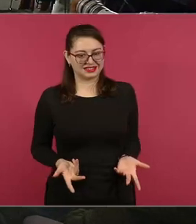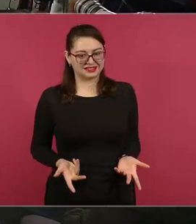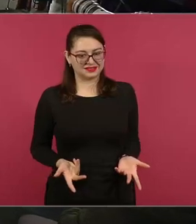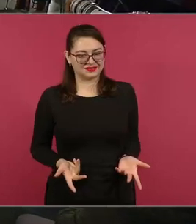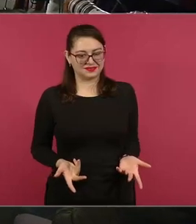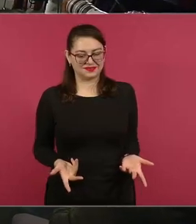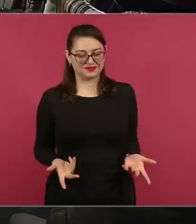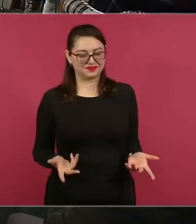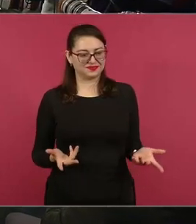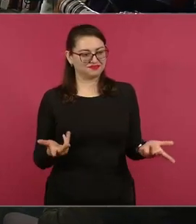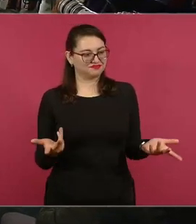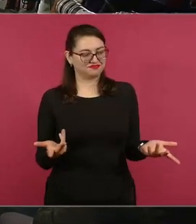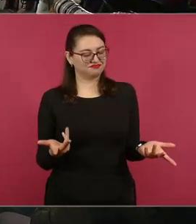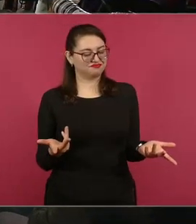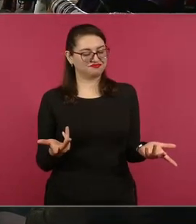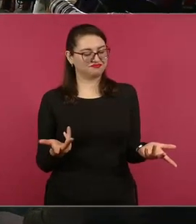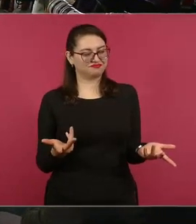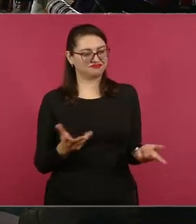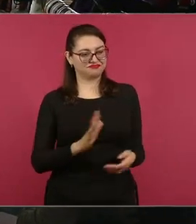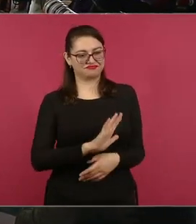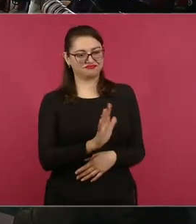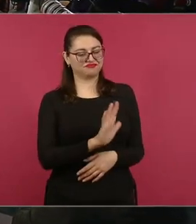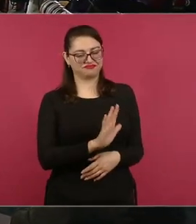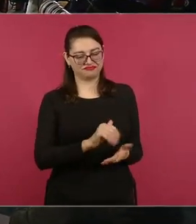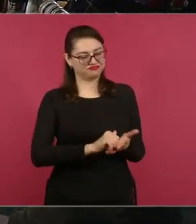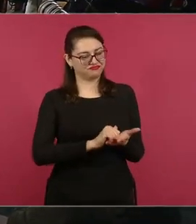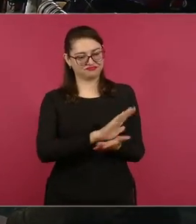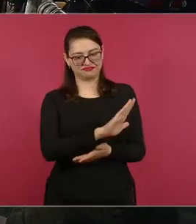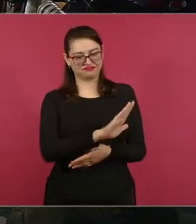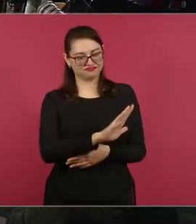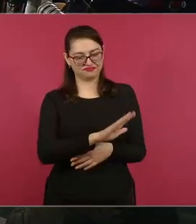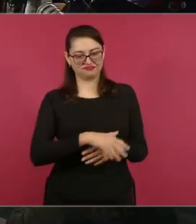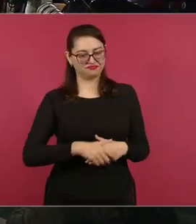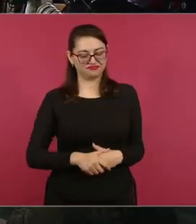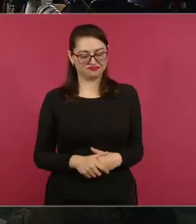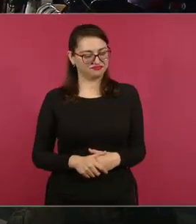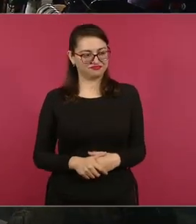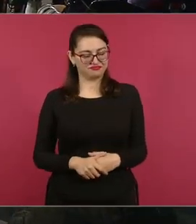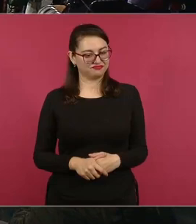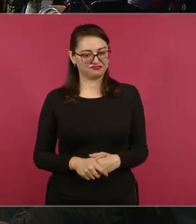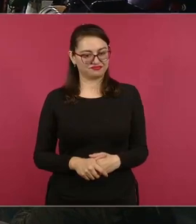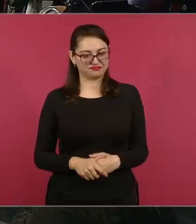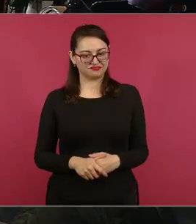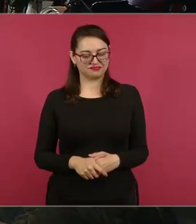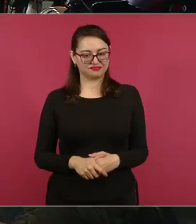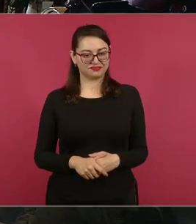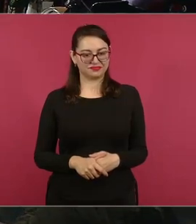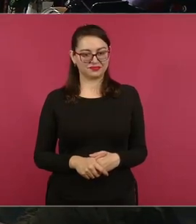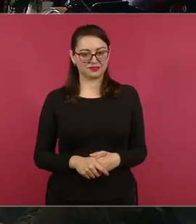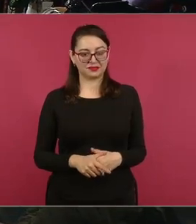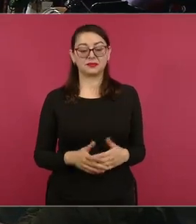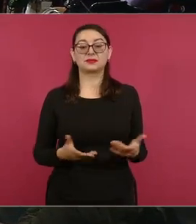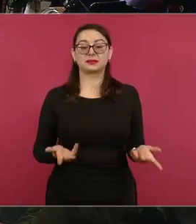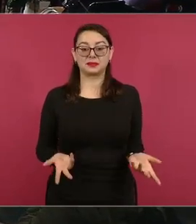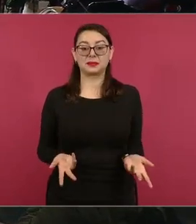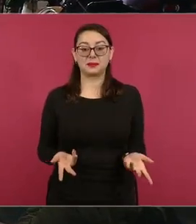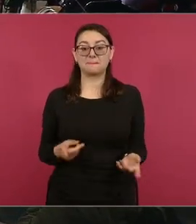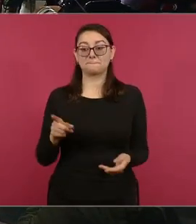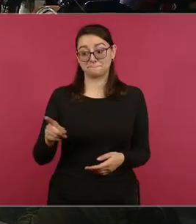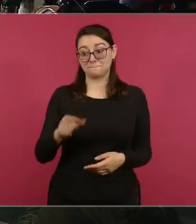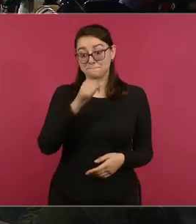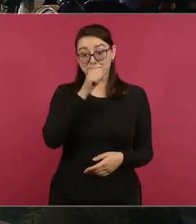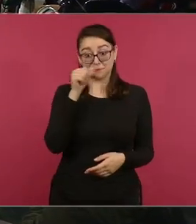reforma. Estuvo el presidente Juárez, estuvo preso en San Juan de Ulua.